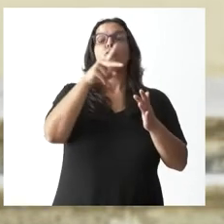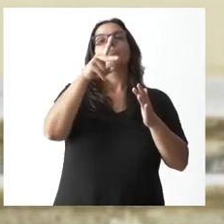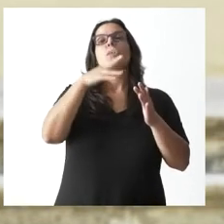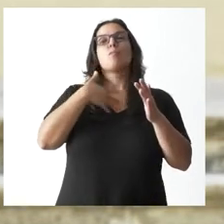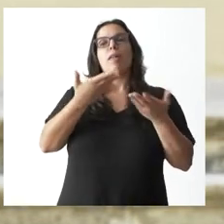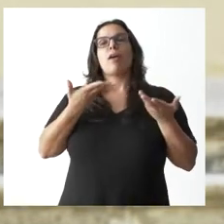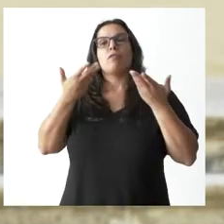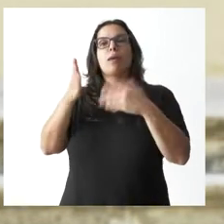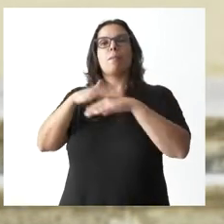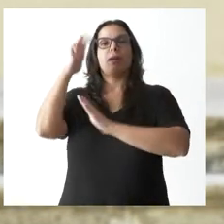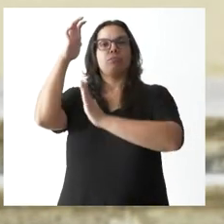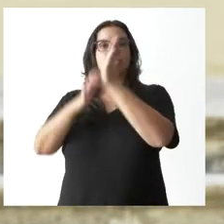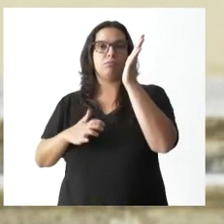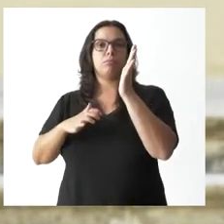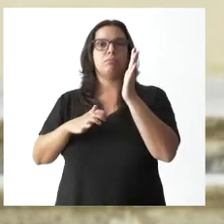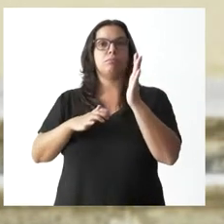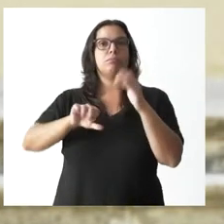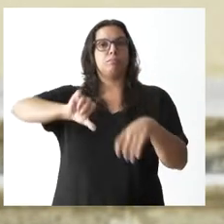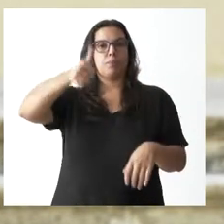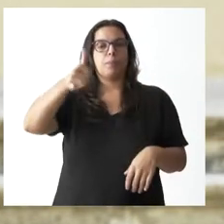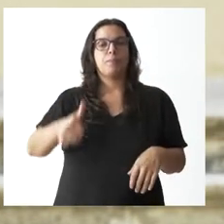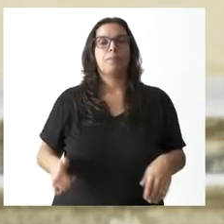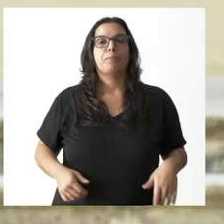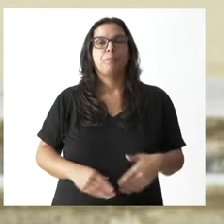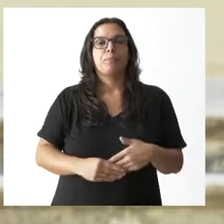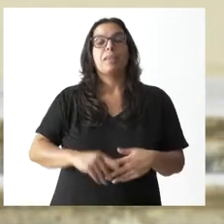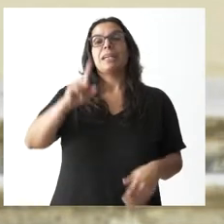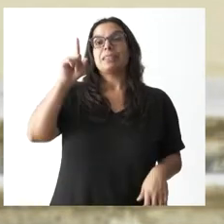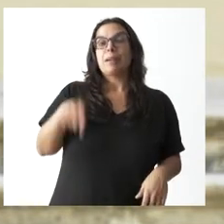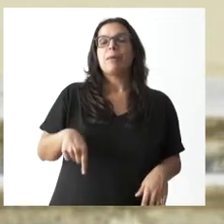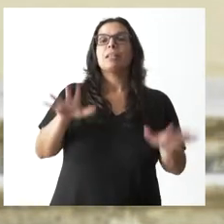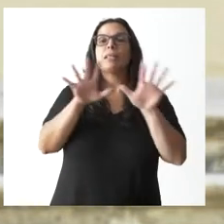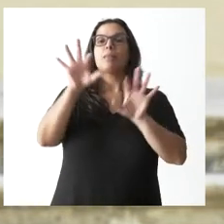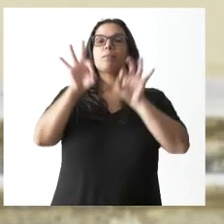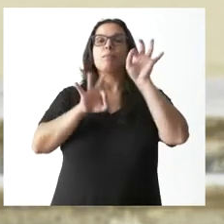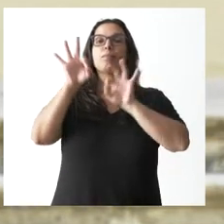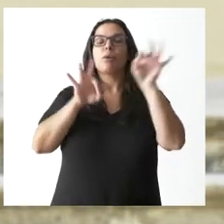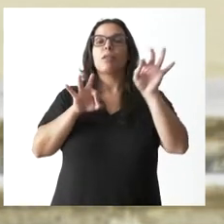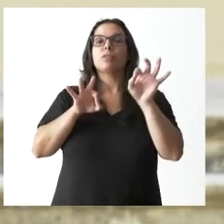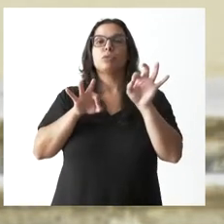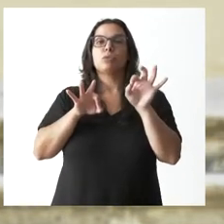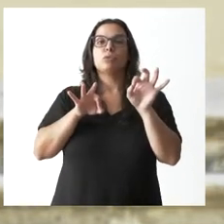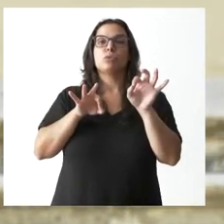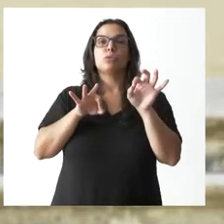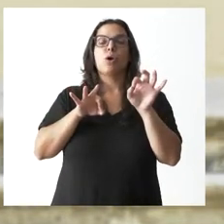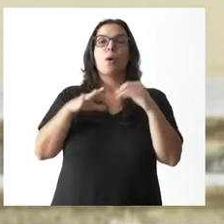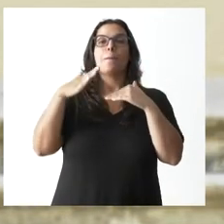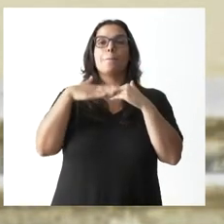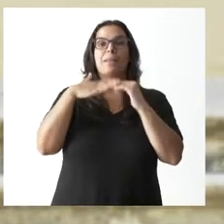puedan entrar en esta deducción. Y subimos también un 10% la base de la deducción,